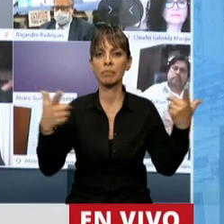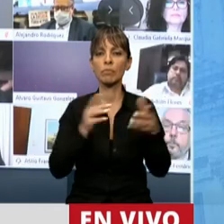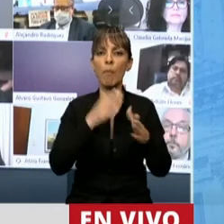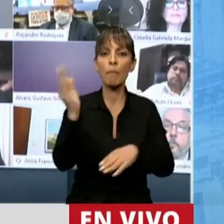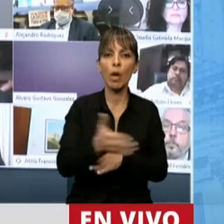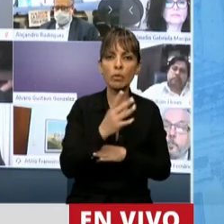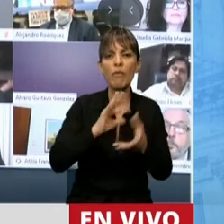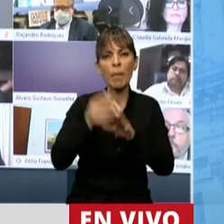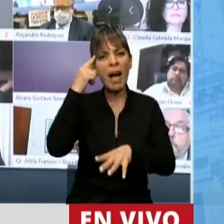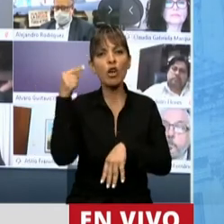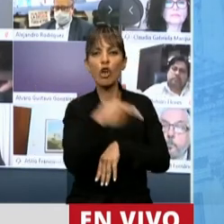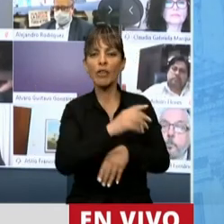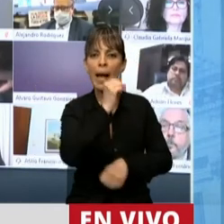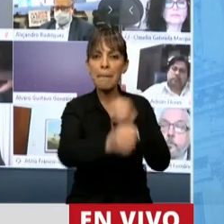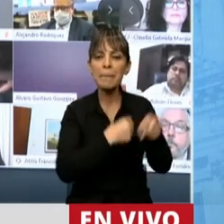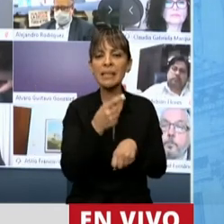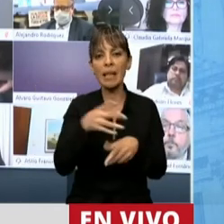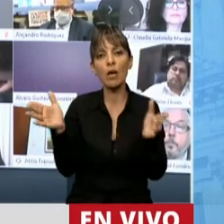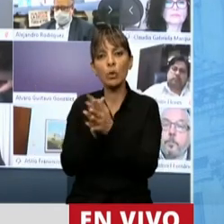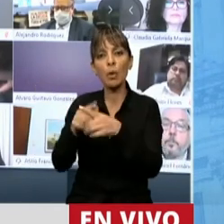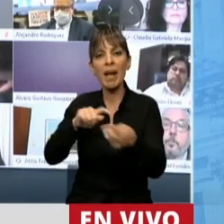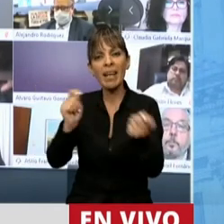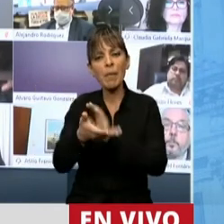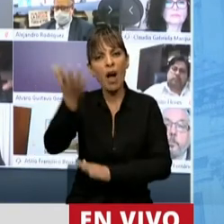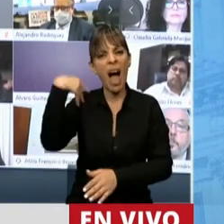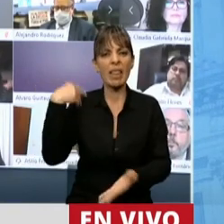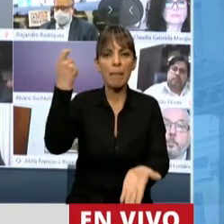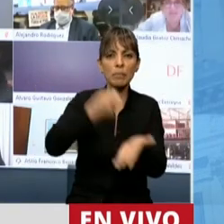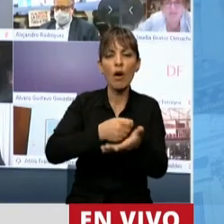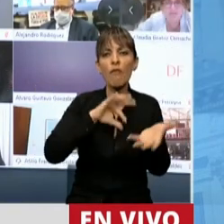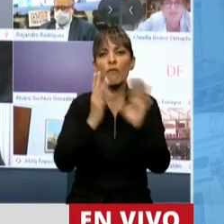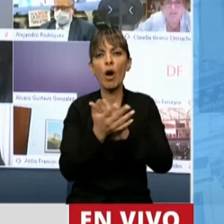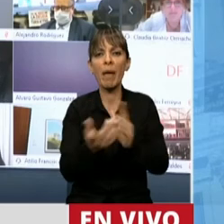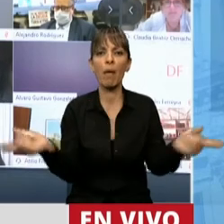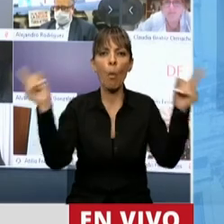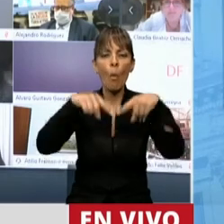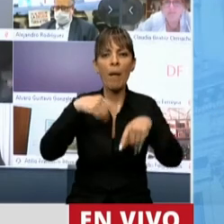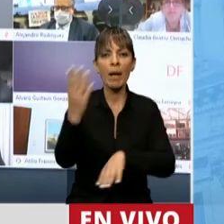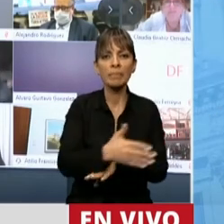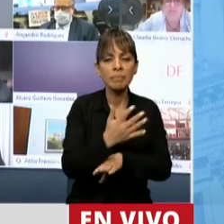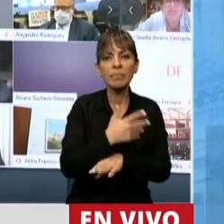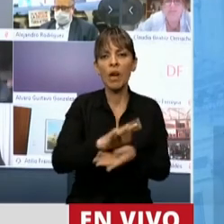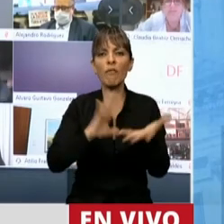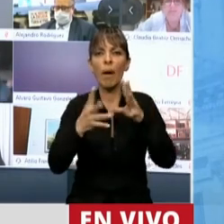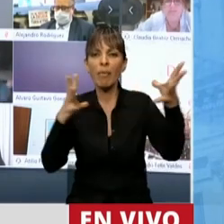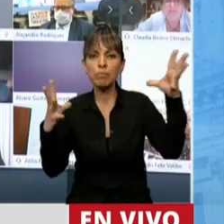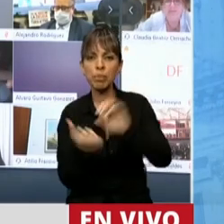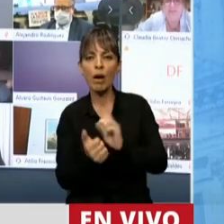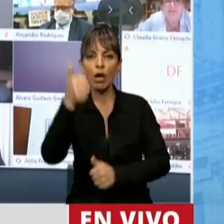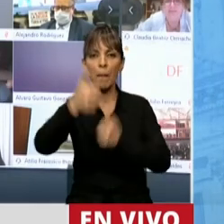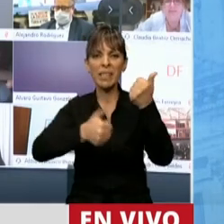Mentalidad antiempresa fue la que tuvo el gobierno de cambiemos cuando apostó a la reprimarización de nuestra economía, destruyendo la